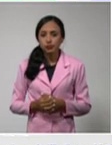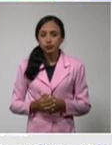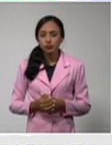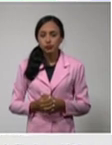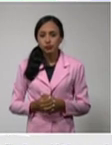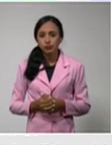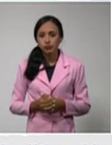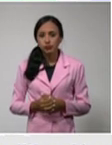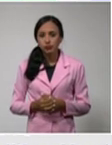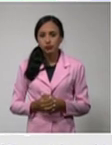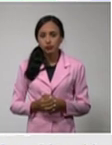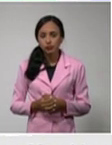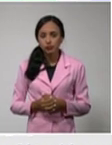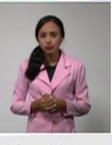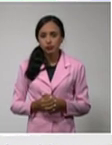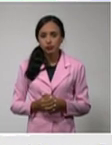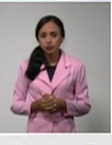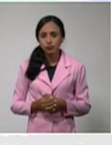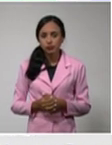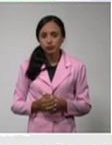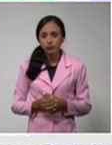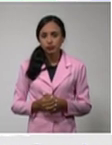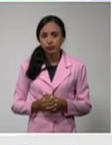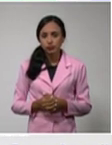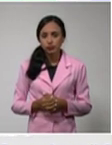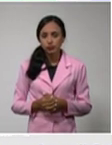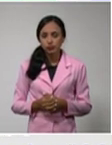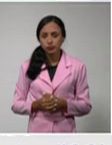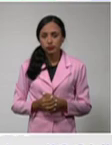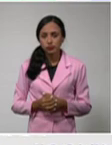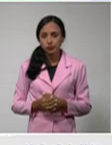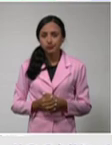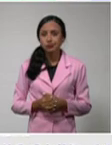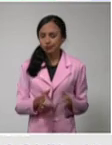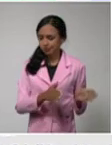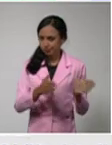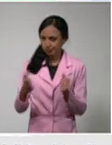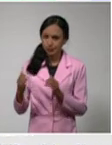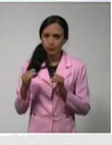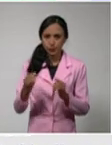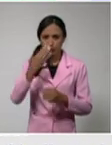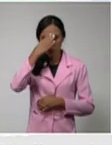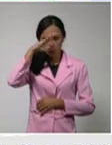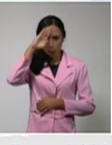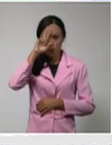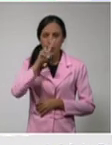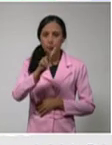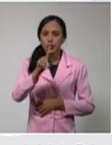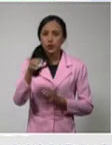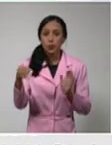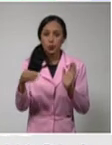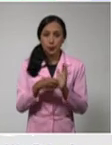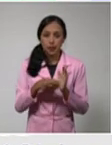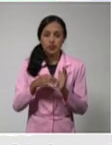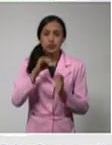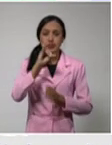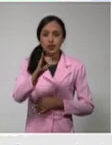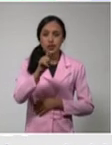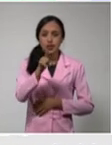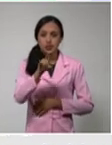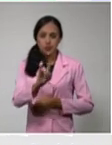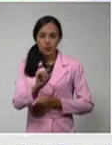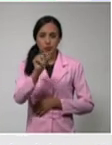momentos. De esta forma, Cuba amanece con 21.619 pacientes